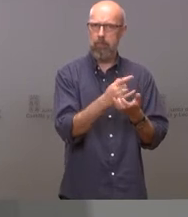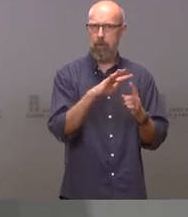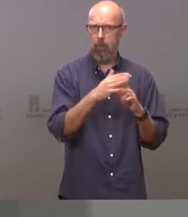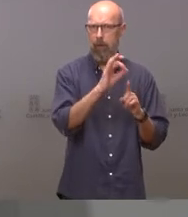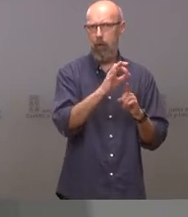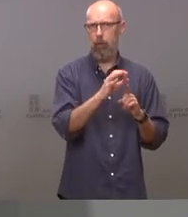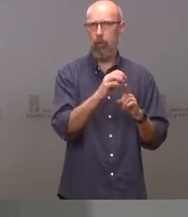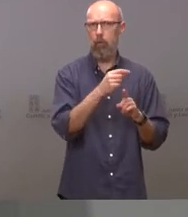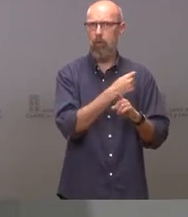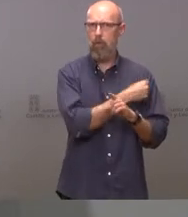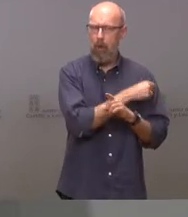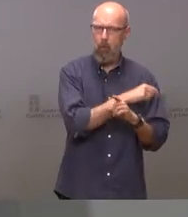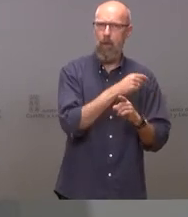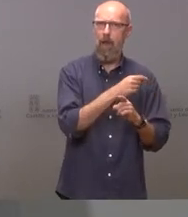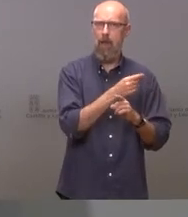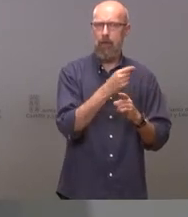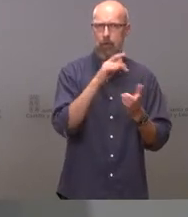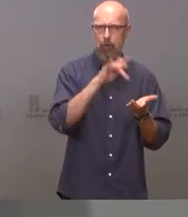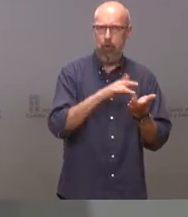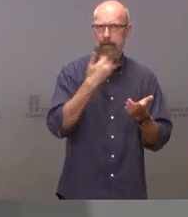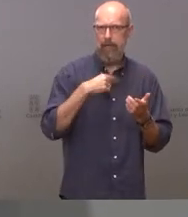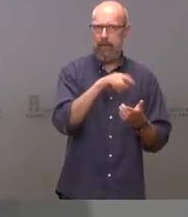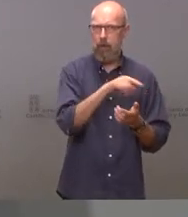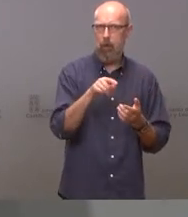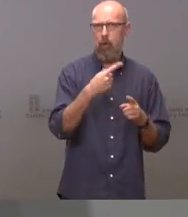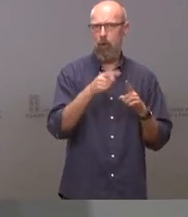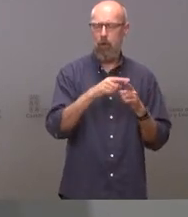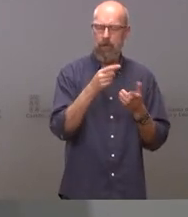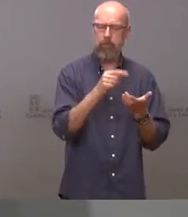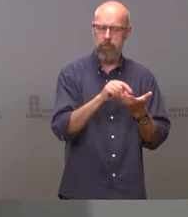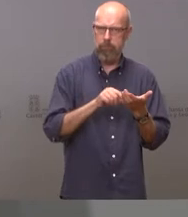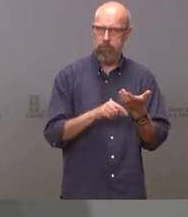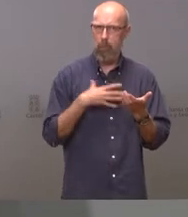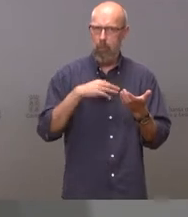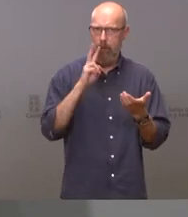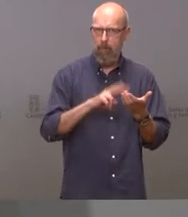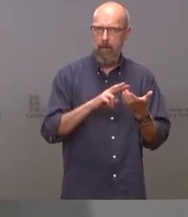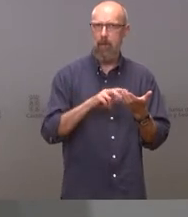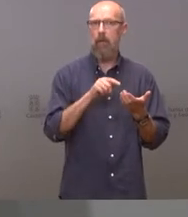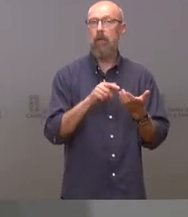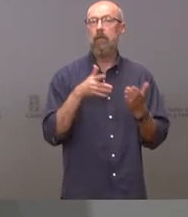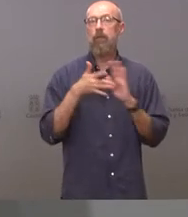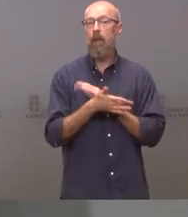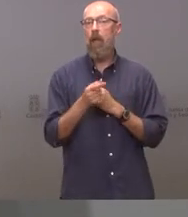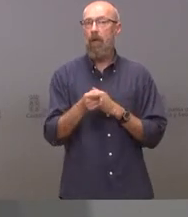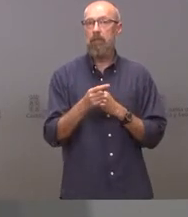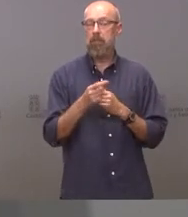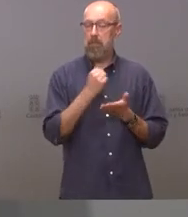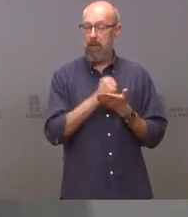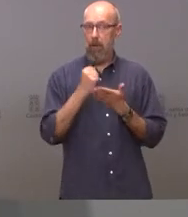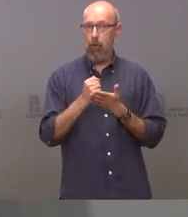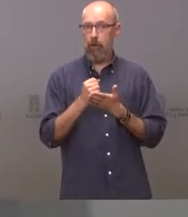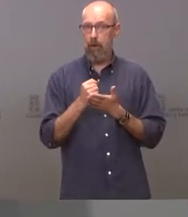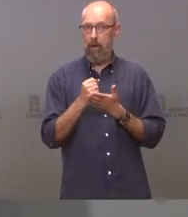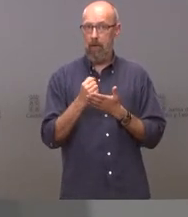inmunidad y todo lo preciso para este pasaporte está en marcha decir que la aplicación SACIL Conecta ha recibido la